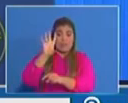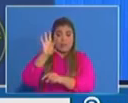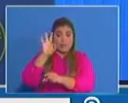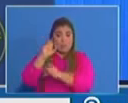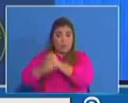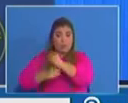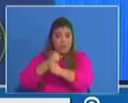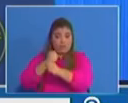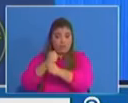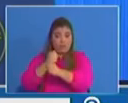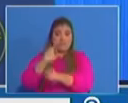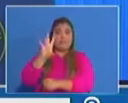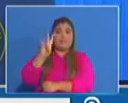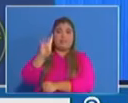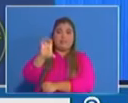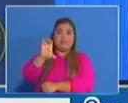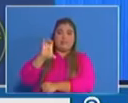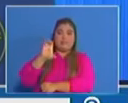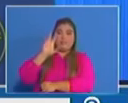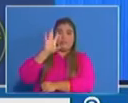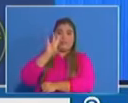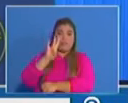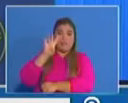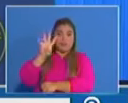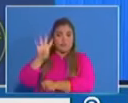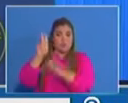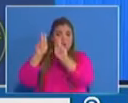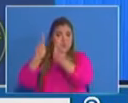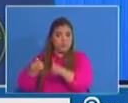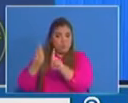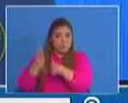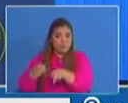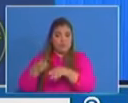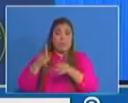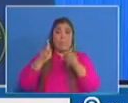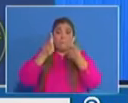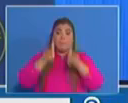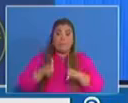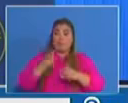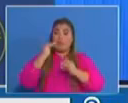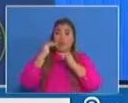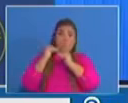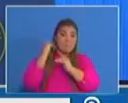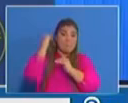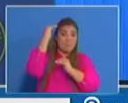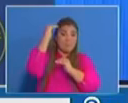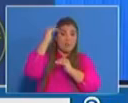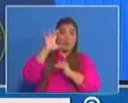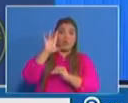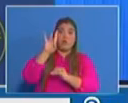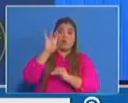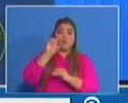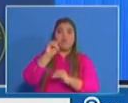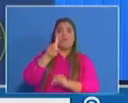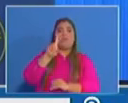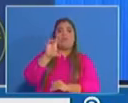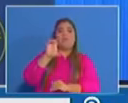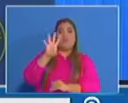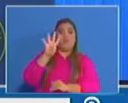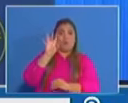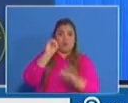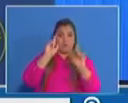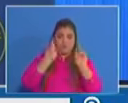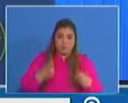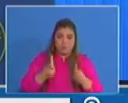774 casos y mayores de 80, 140 casos. En